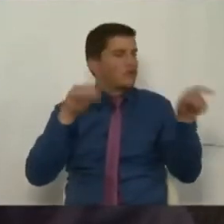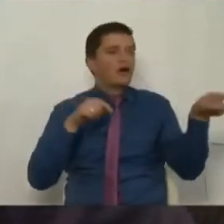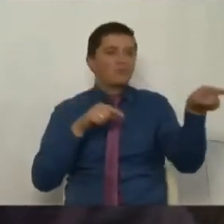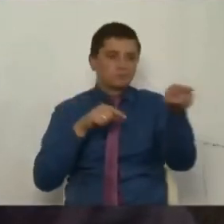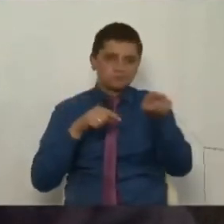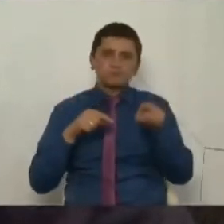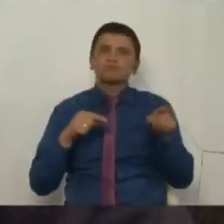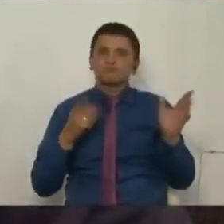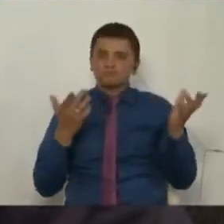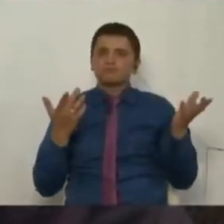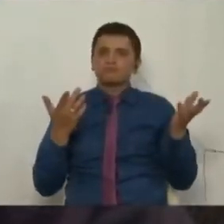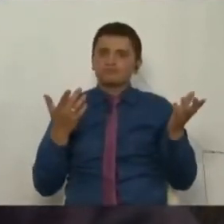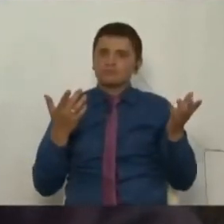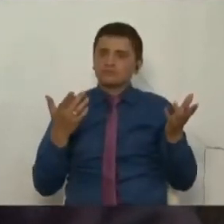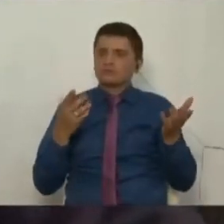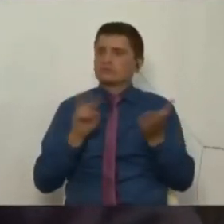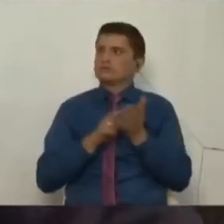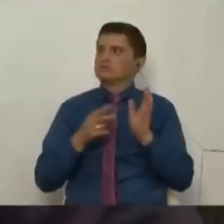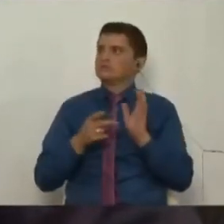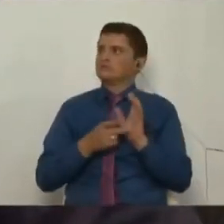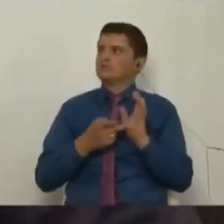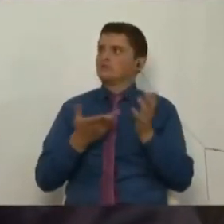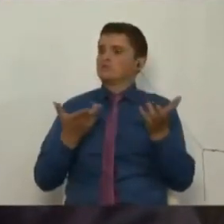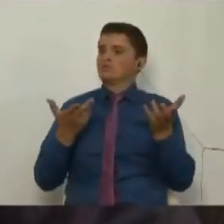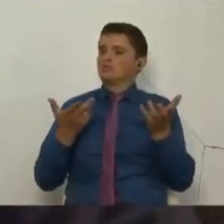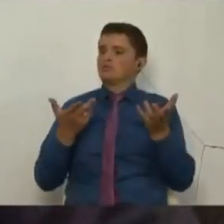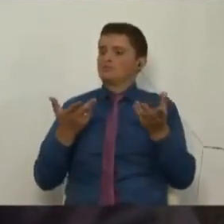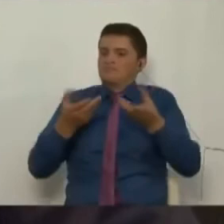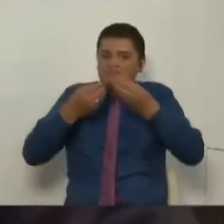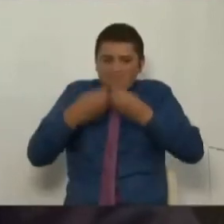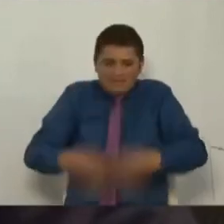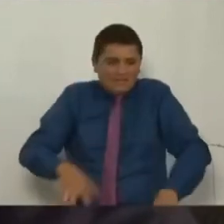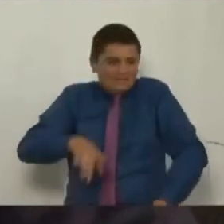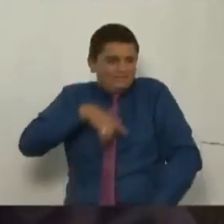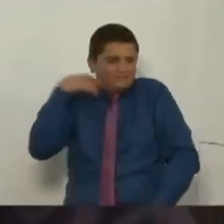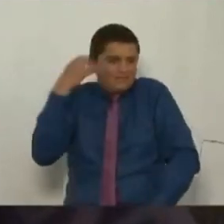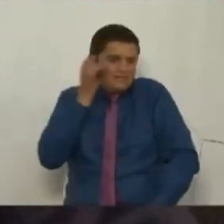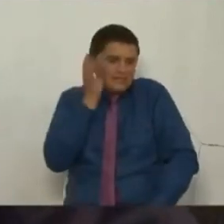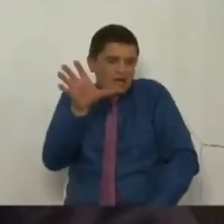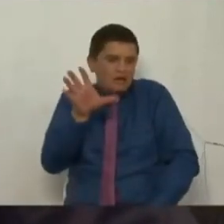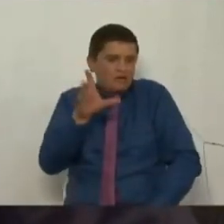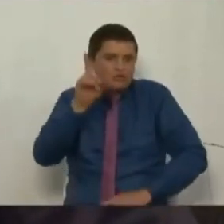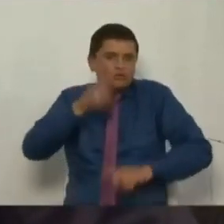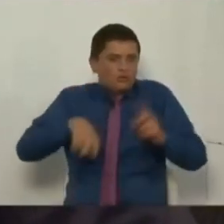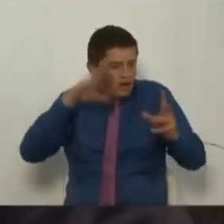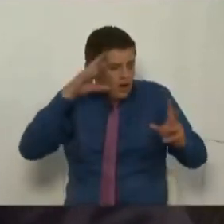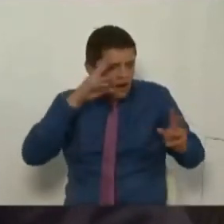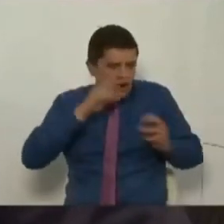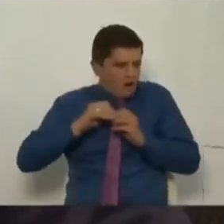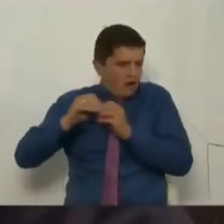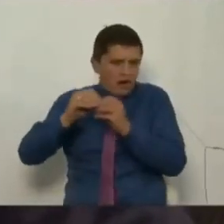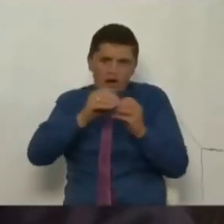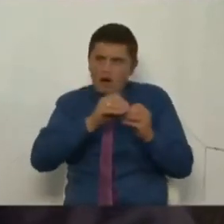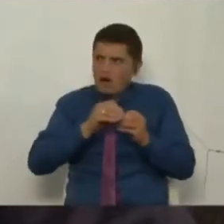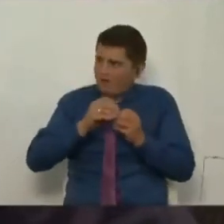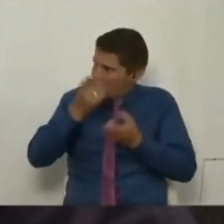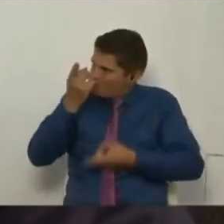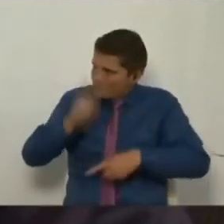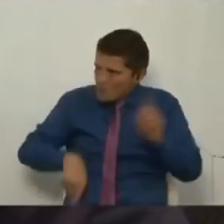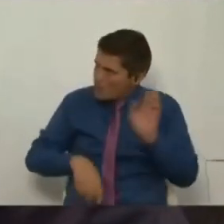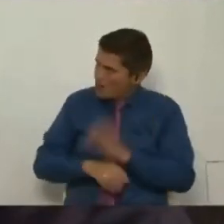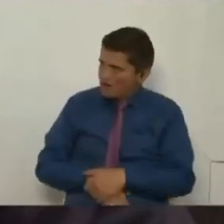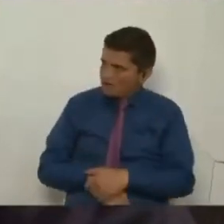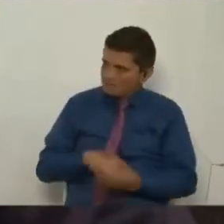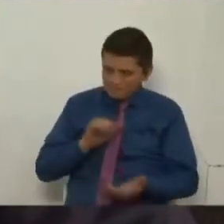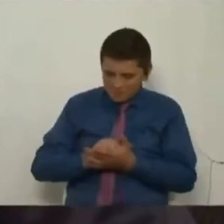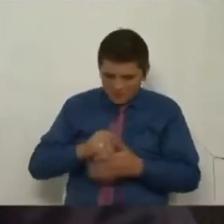Y sería un fracaso de este Senado no ser capaces de construir unos